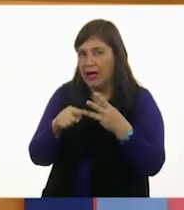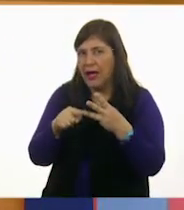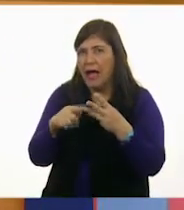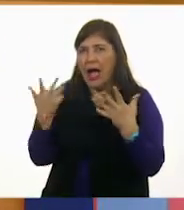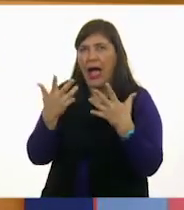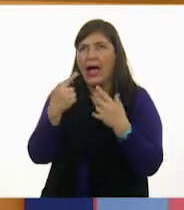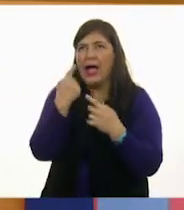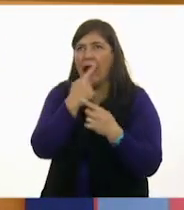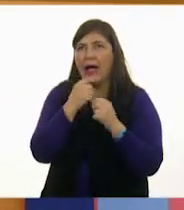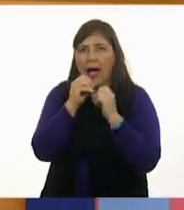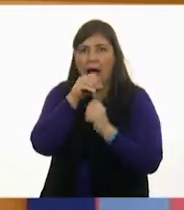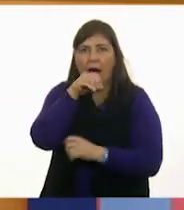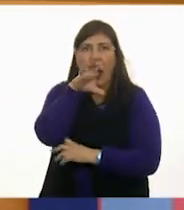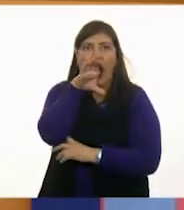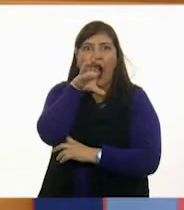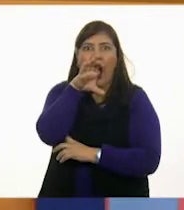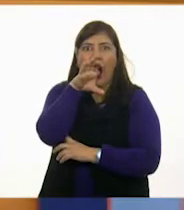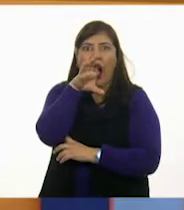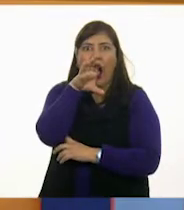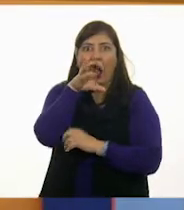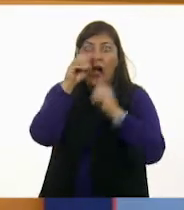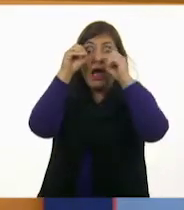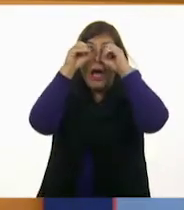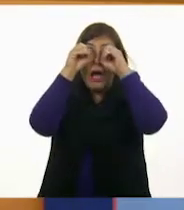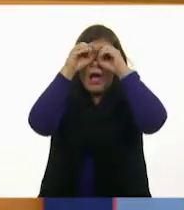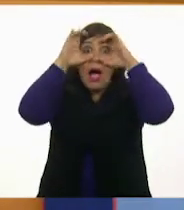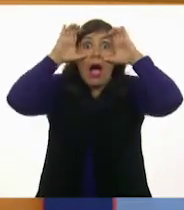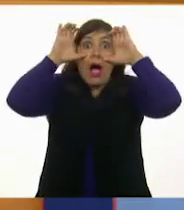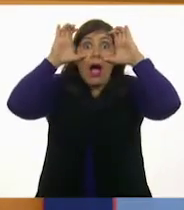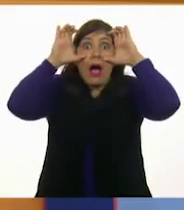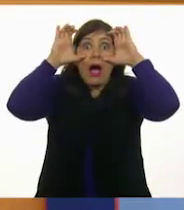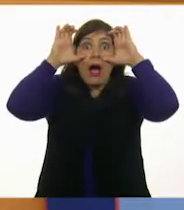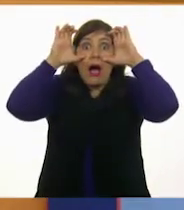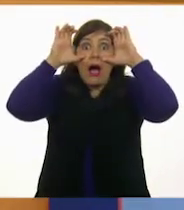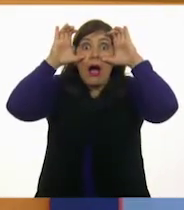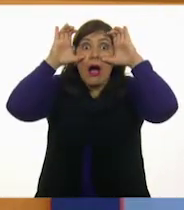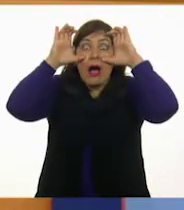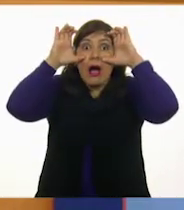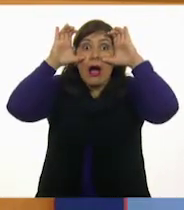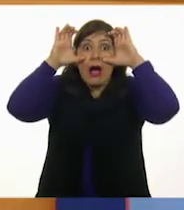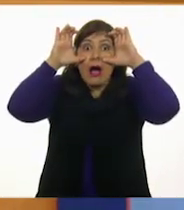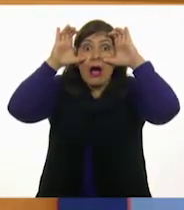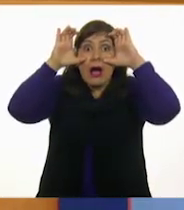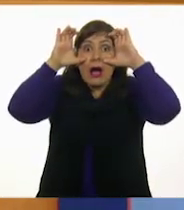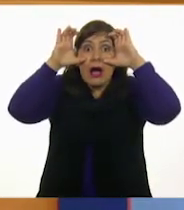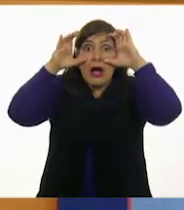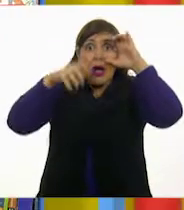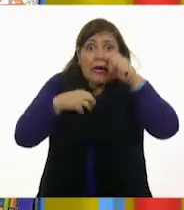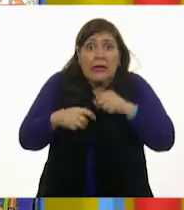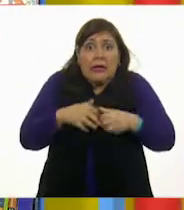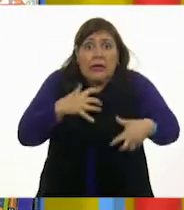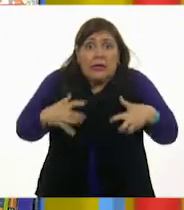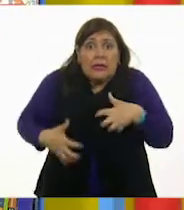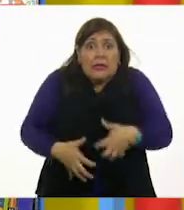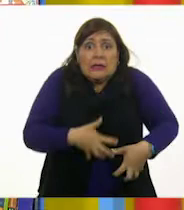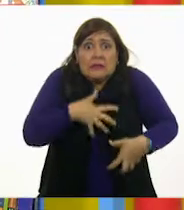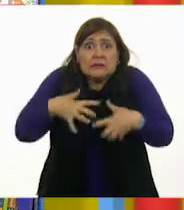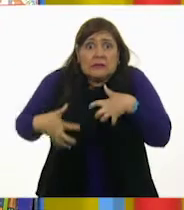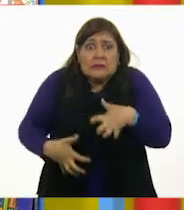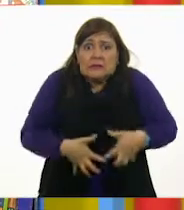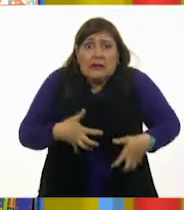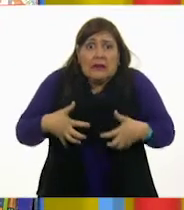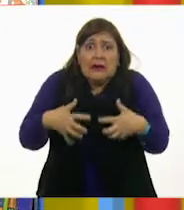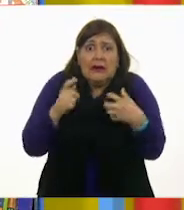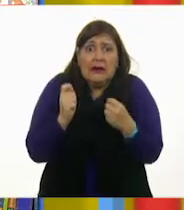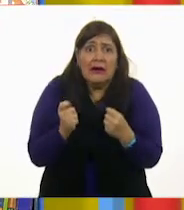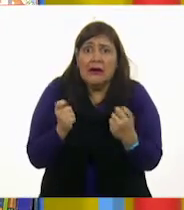boca. Tus ojos se hacen grandes. Sientes como un cosquillón todo tu cuerpo y no